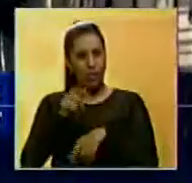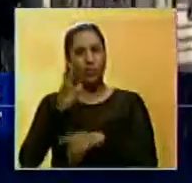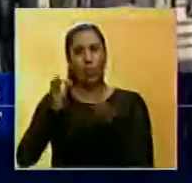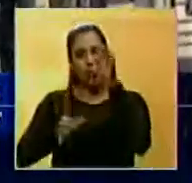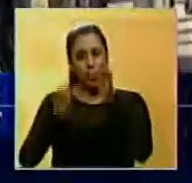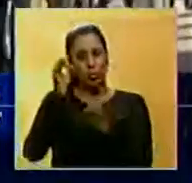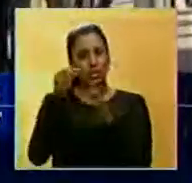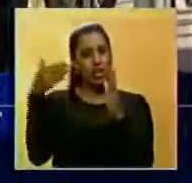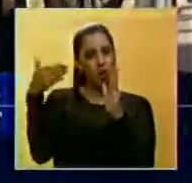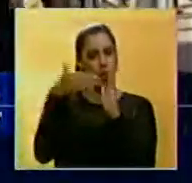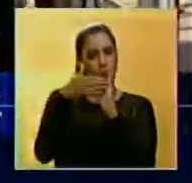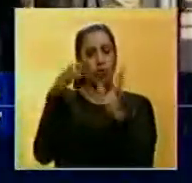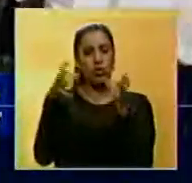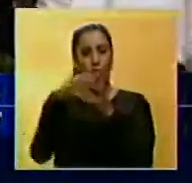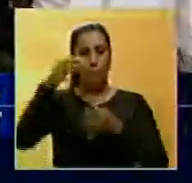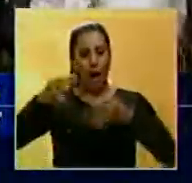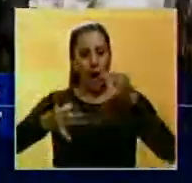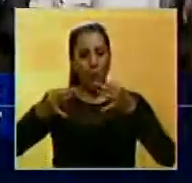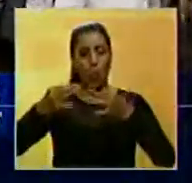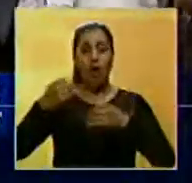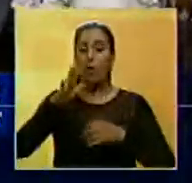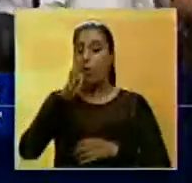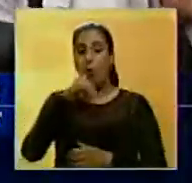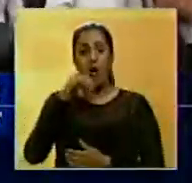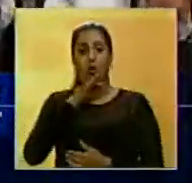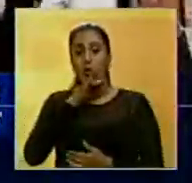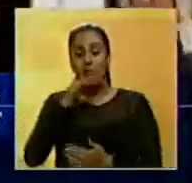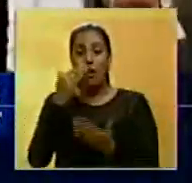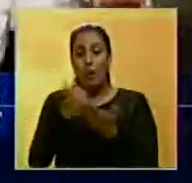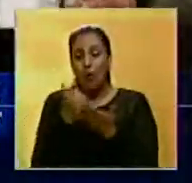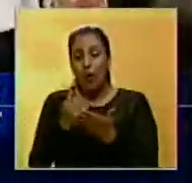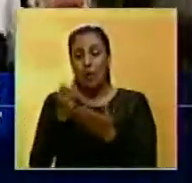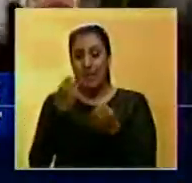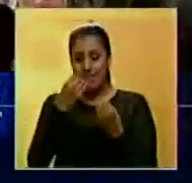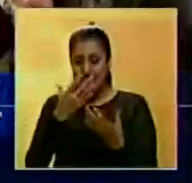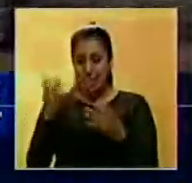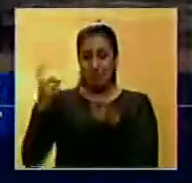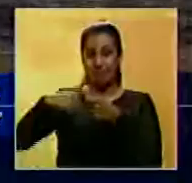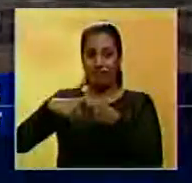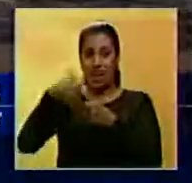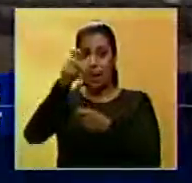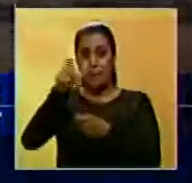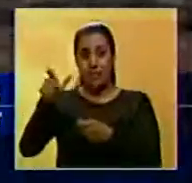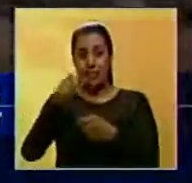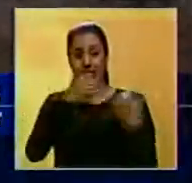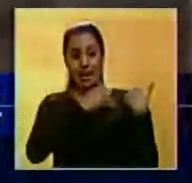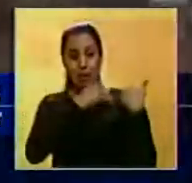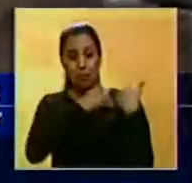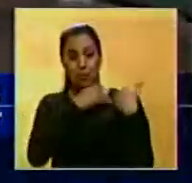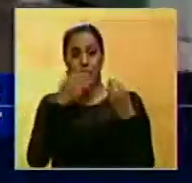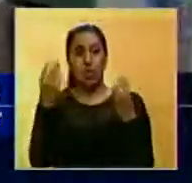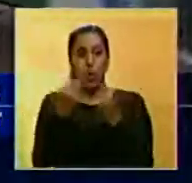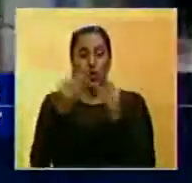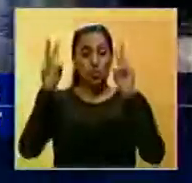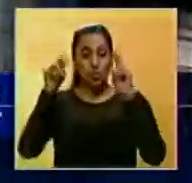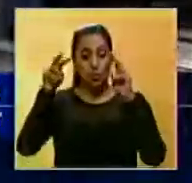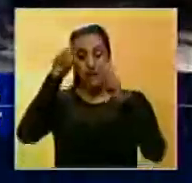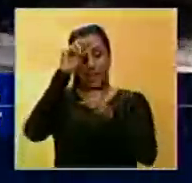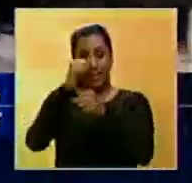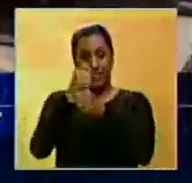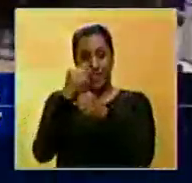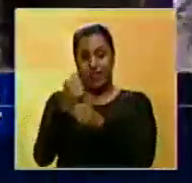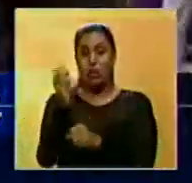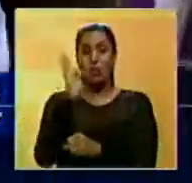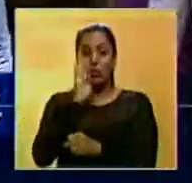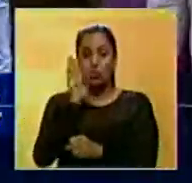judiciales contra el bufete de abogados al no tener aún elementos que fundamenten la vinculación de Mossack Fonseca con las supuestas operaciones